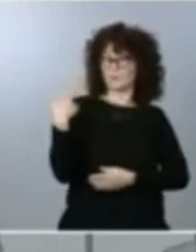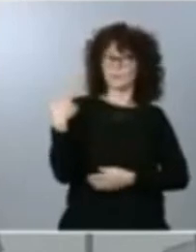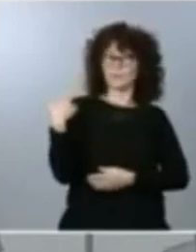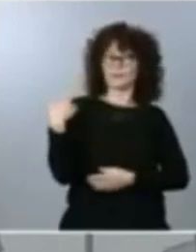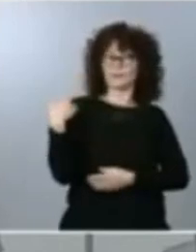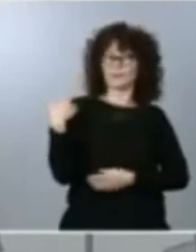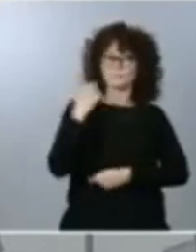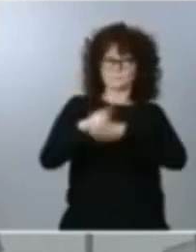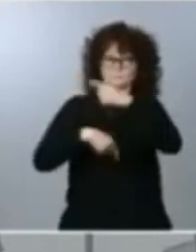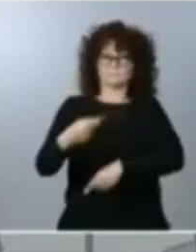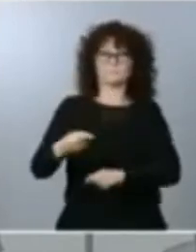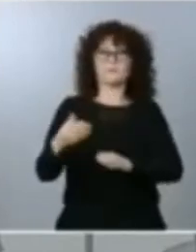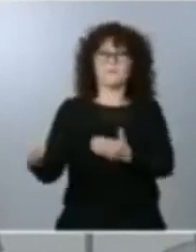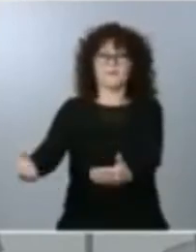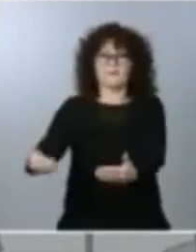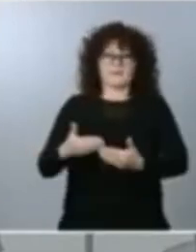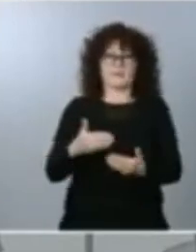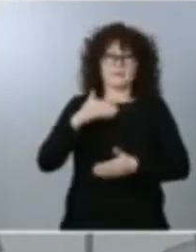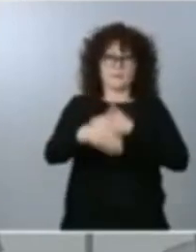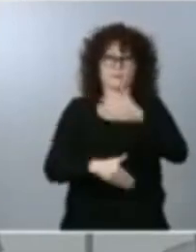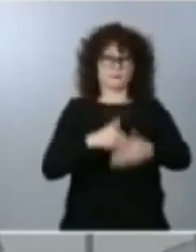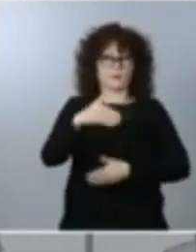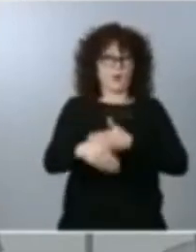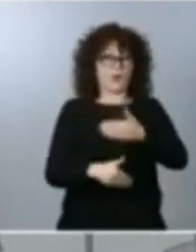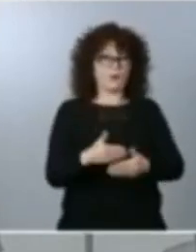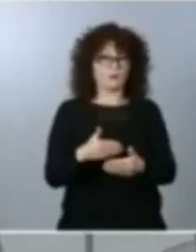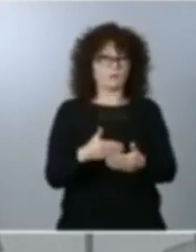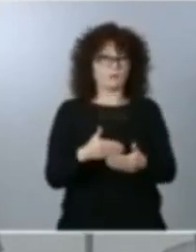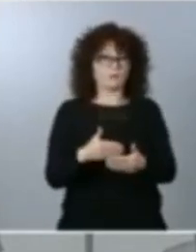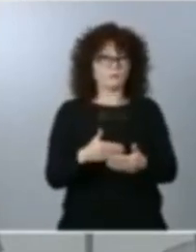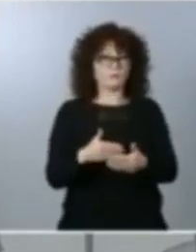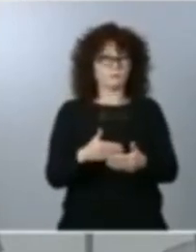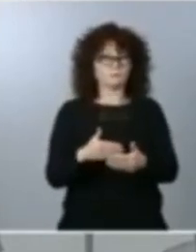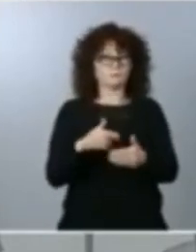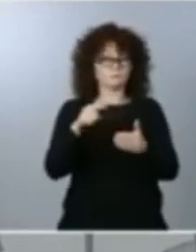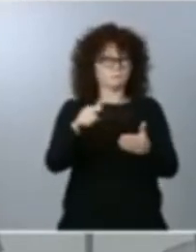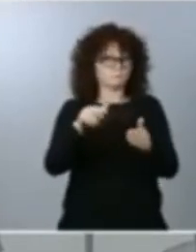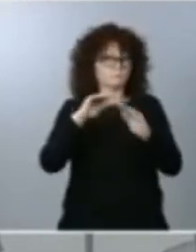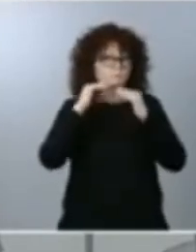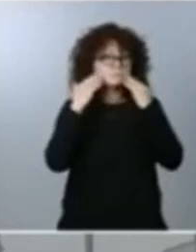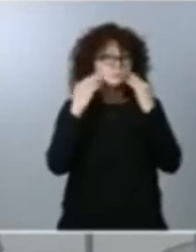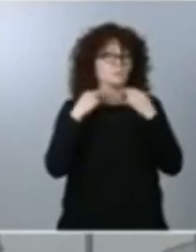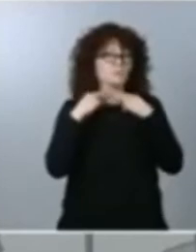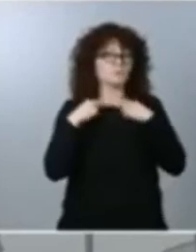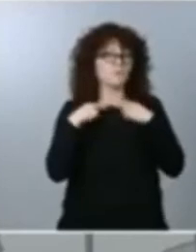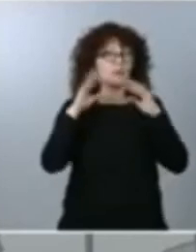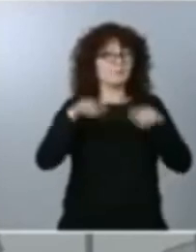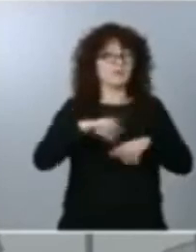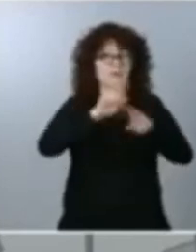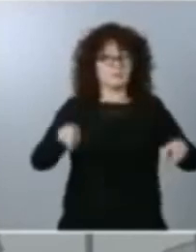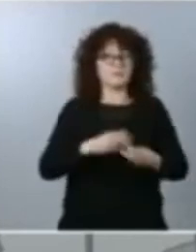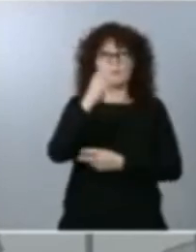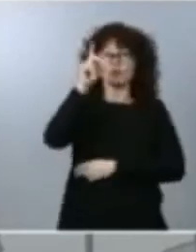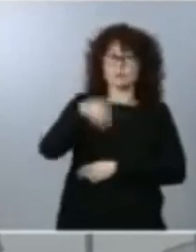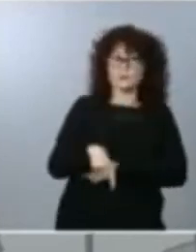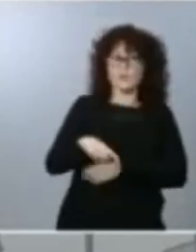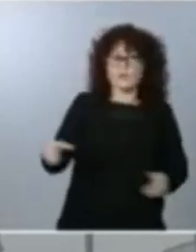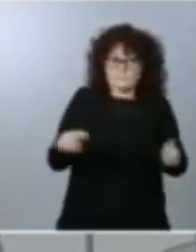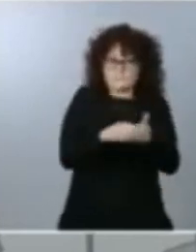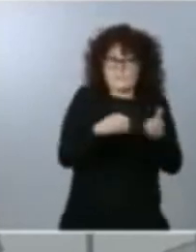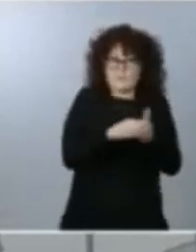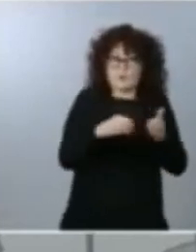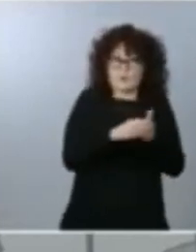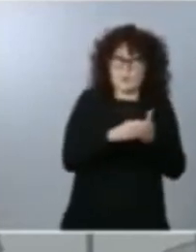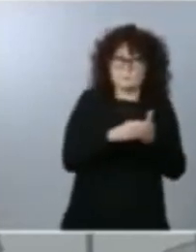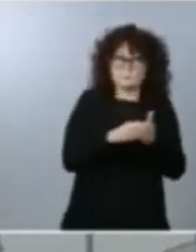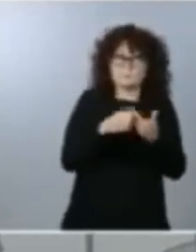anticipo electoral Por tanto lo que se ha producido en el Congreso de los Diputados es el rechazo a la enmienda a la totalidad de una minoría parlamentaria legítima como es la